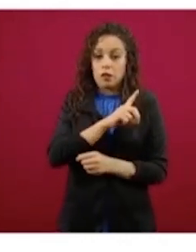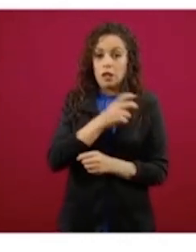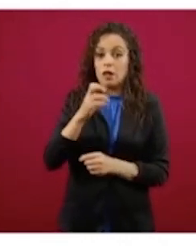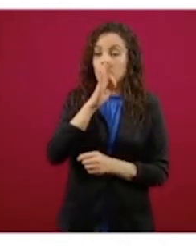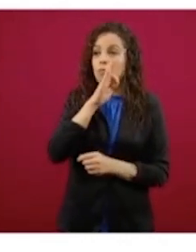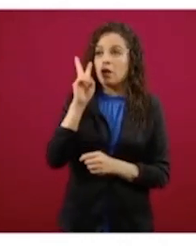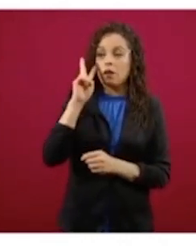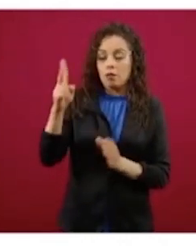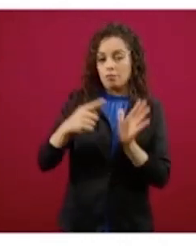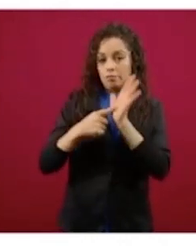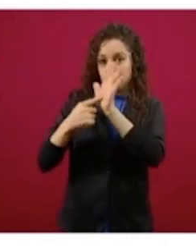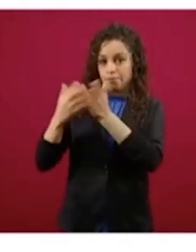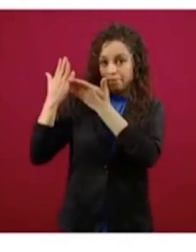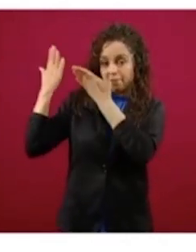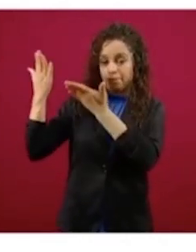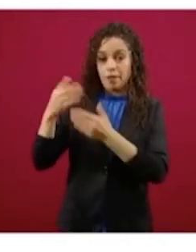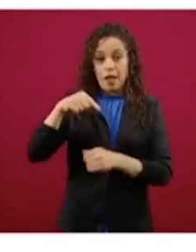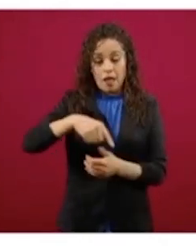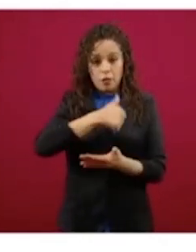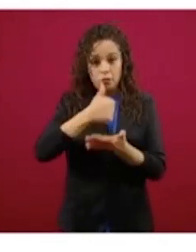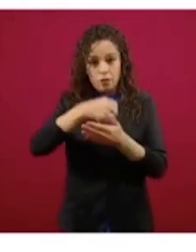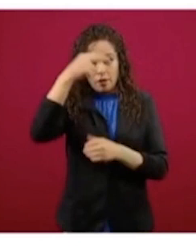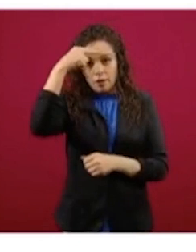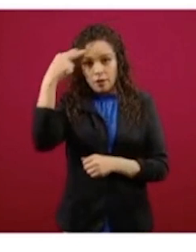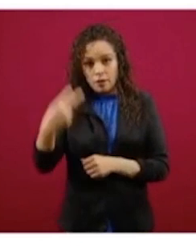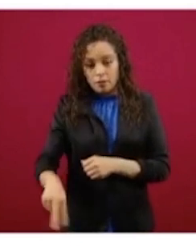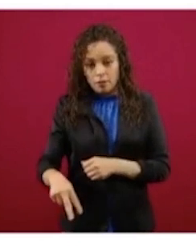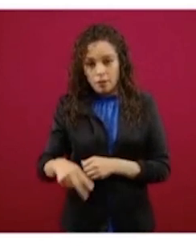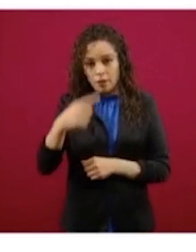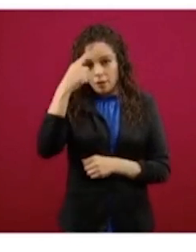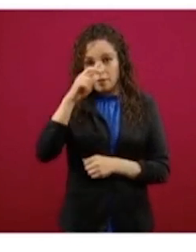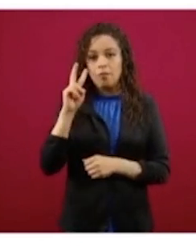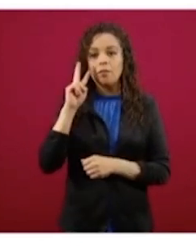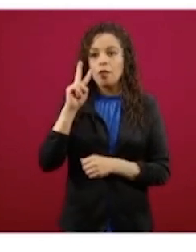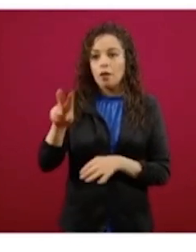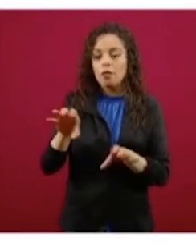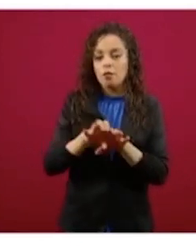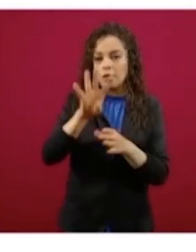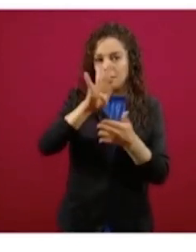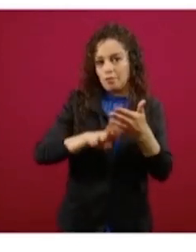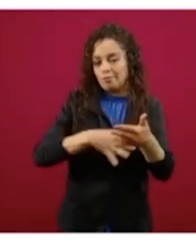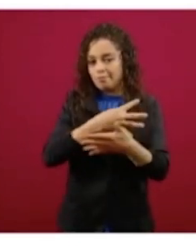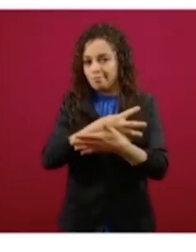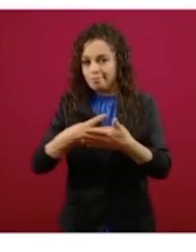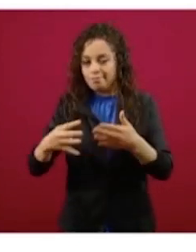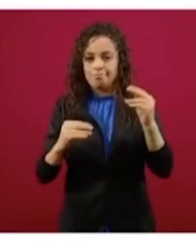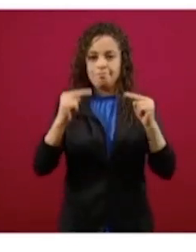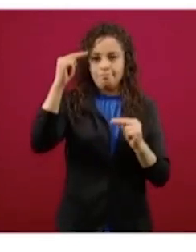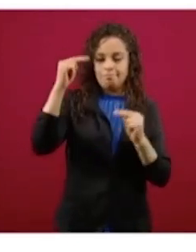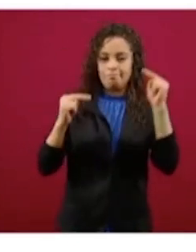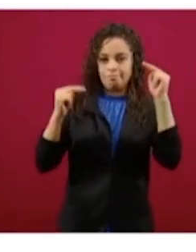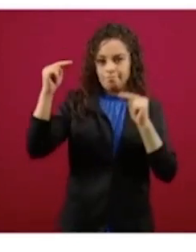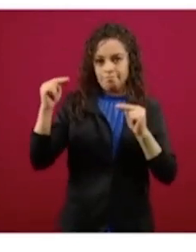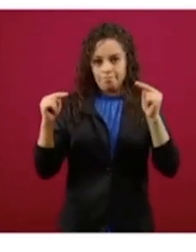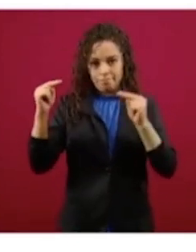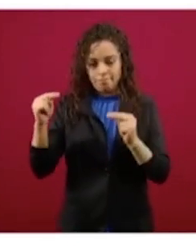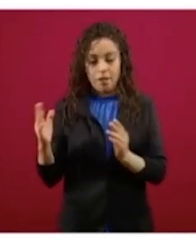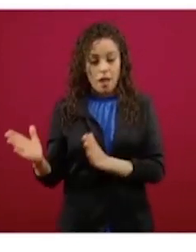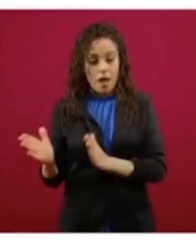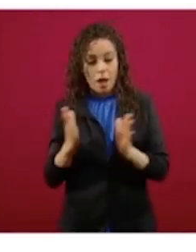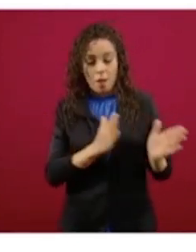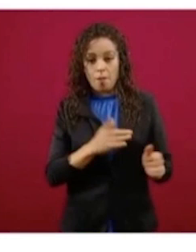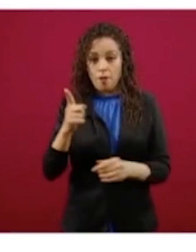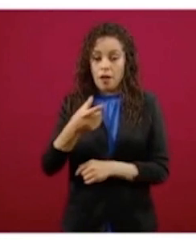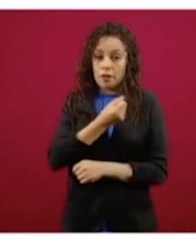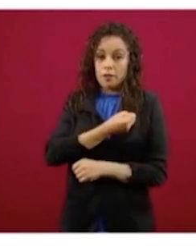en la Ciudad de México que nos permite hacer estos esquemas de cooperación y tenemos otras partes del sistema de salud que aún